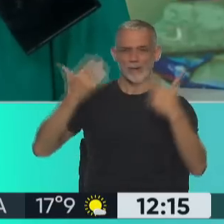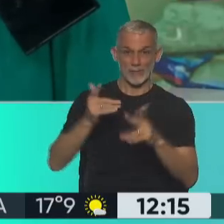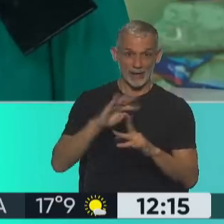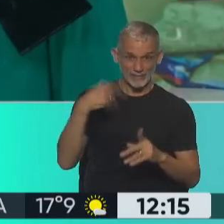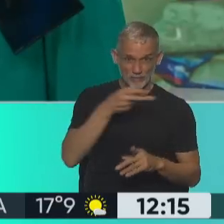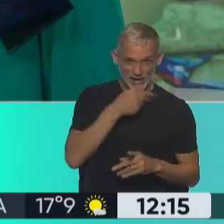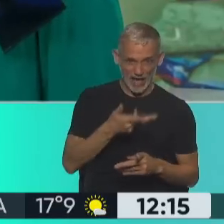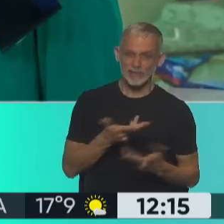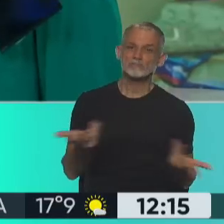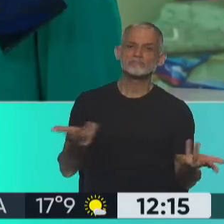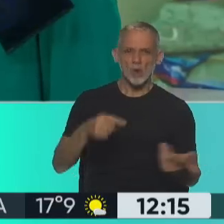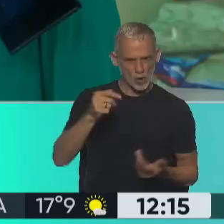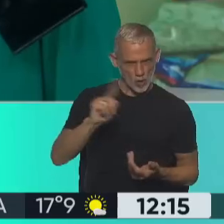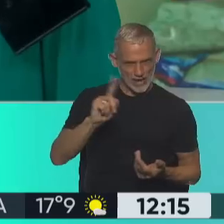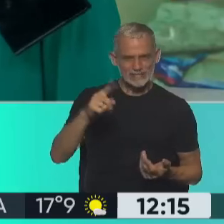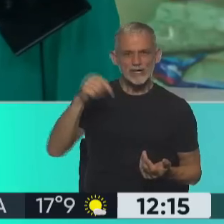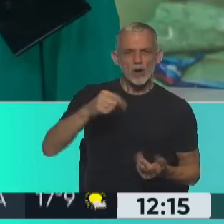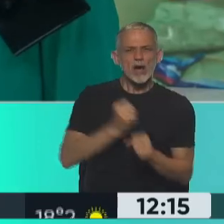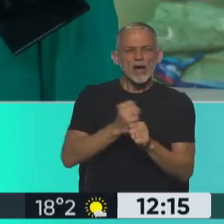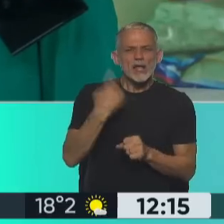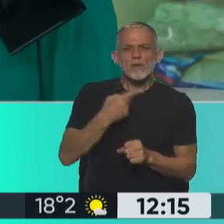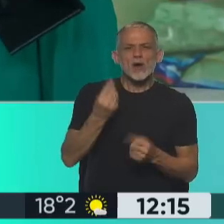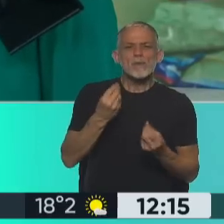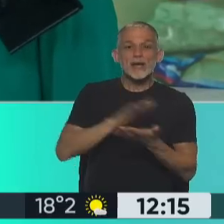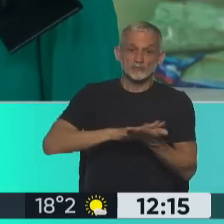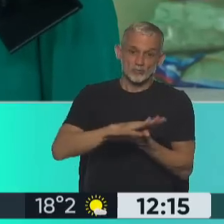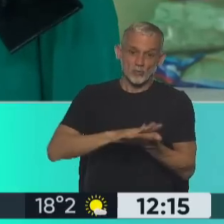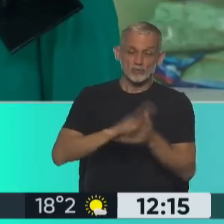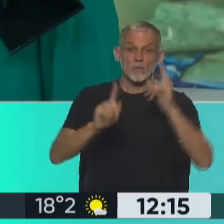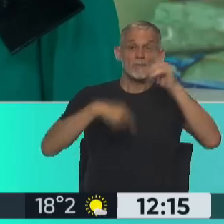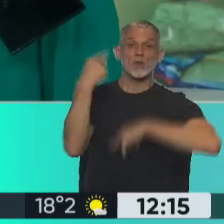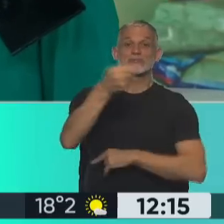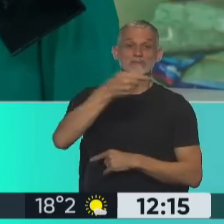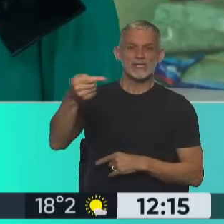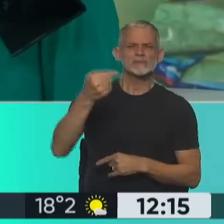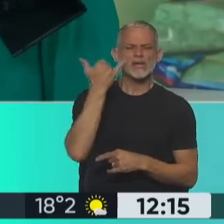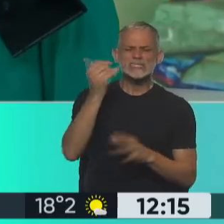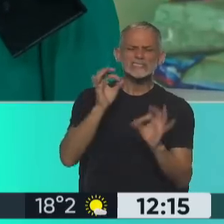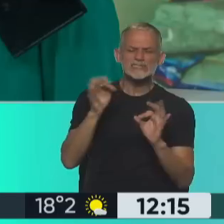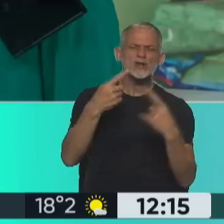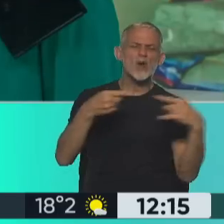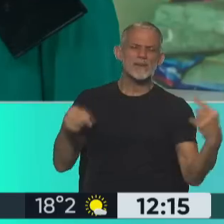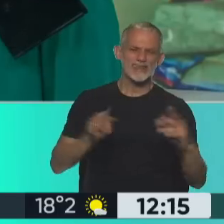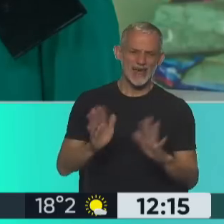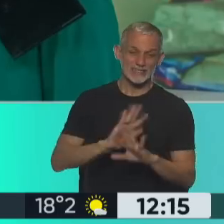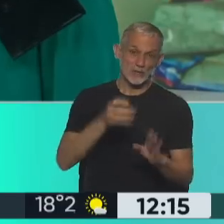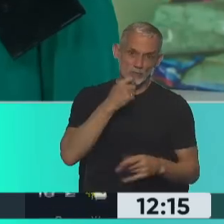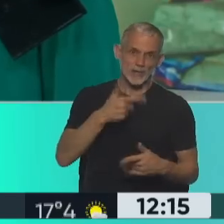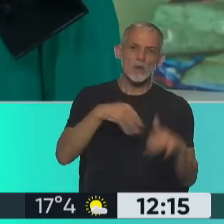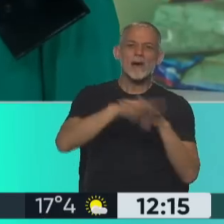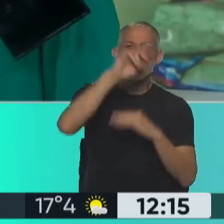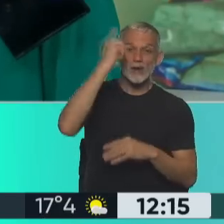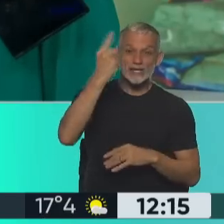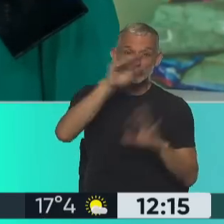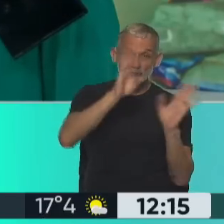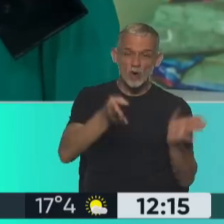esto no es así, hoy estamos trabajando para que esto se allane, y la semana que viene ya van a tener todas las novedades, porque ya, por ejemplo, el Banco Nación